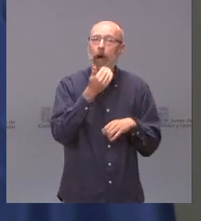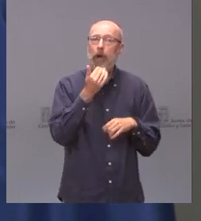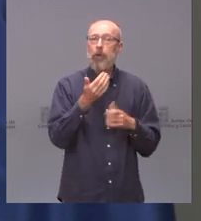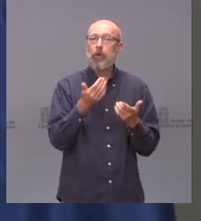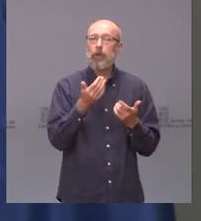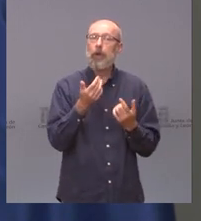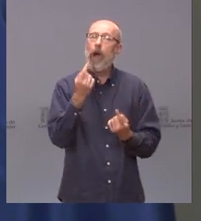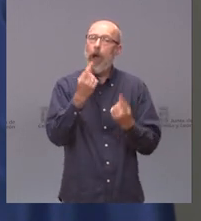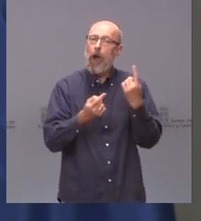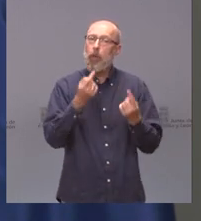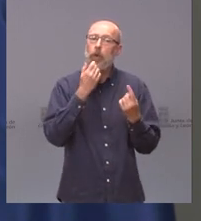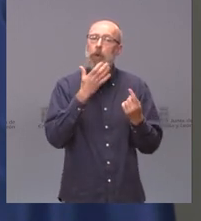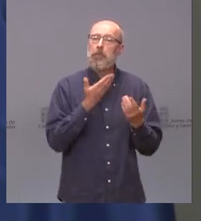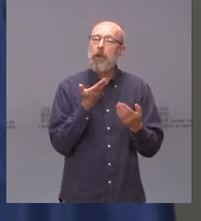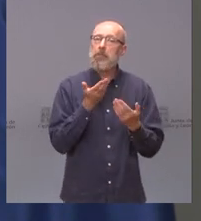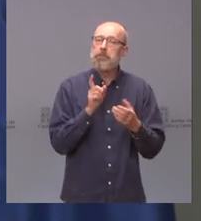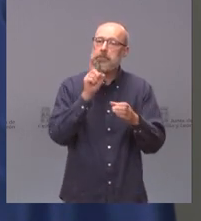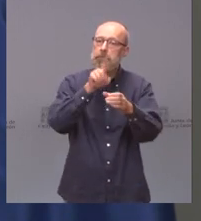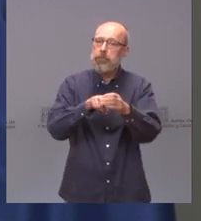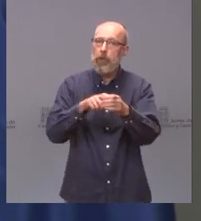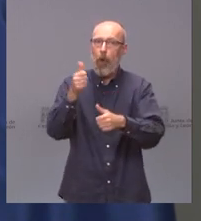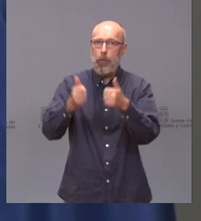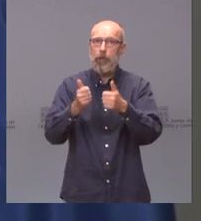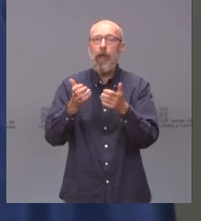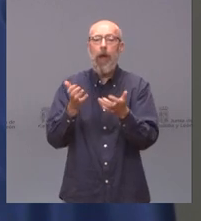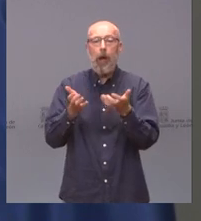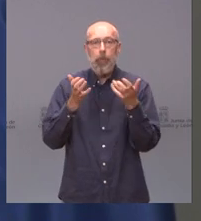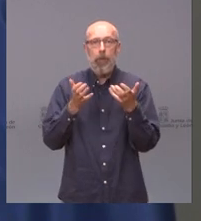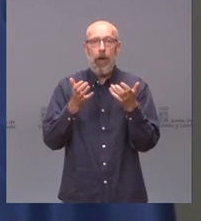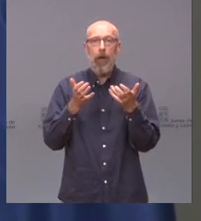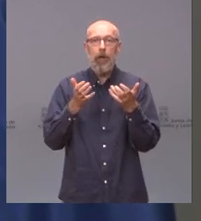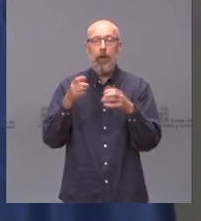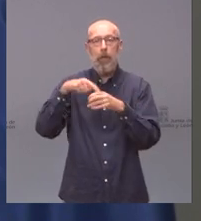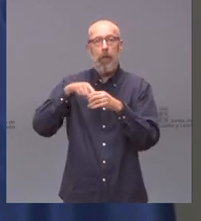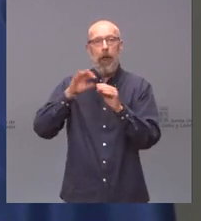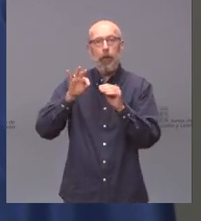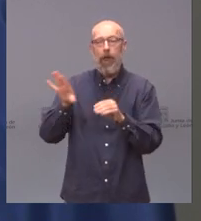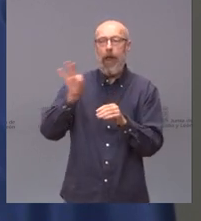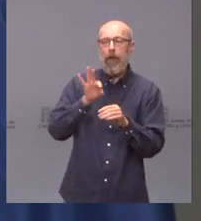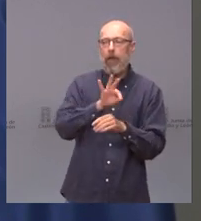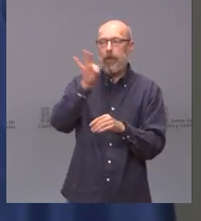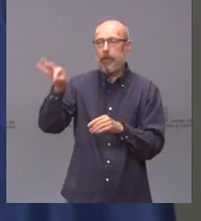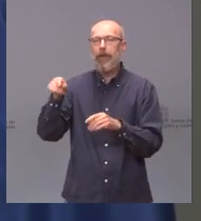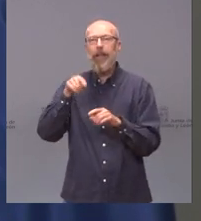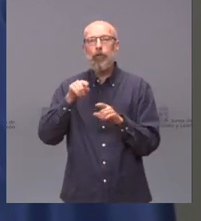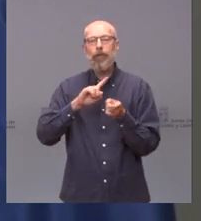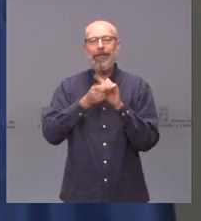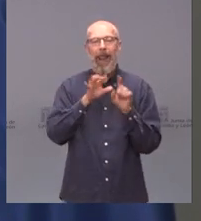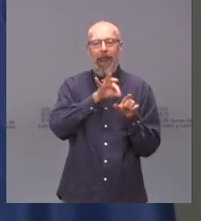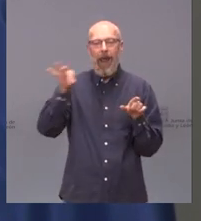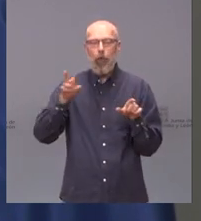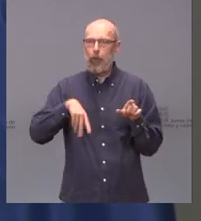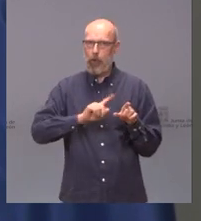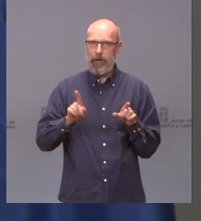facultativos que se presentan a unas oposiciones aprueban y cogen la plaza pero eso no es un traslado es un